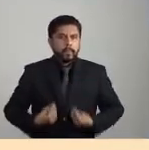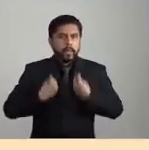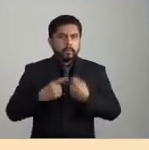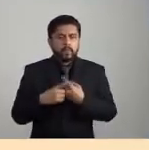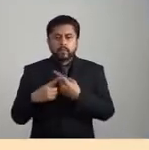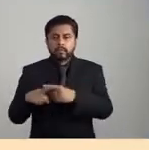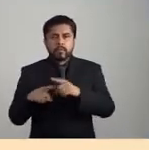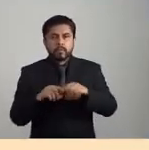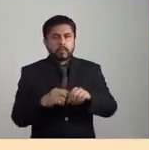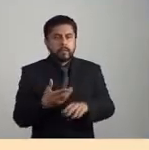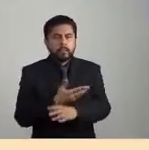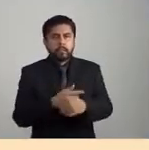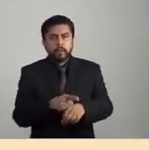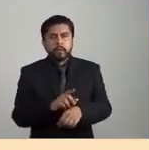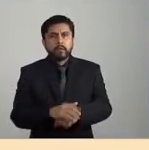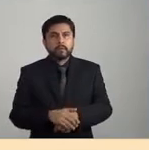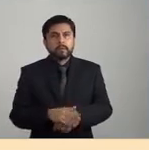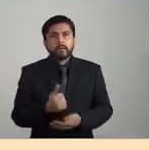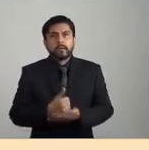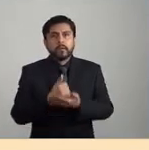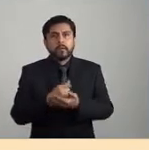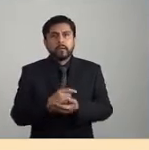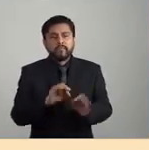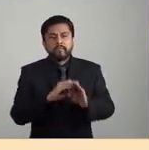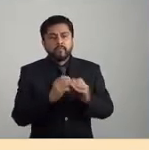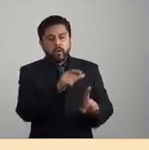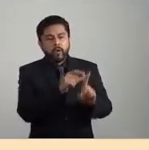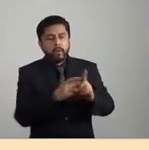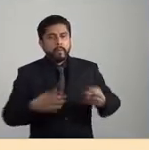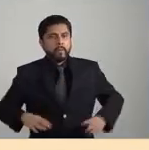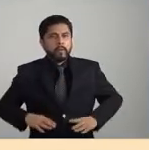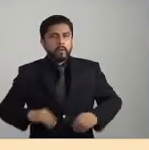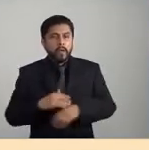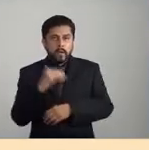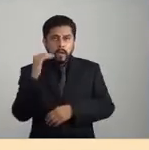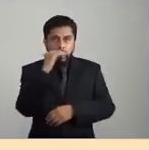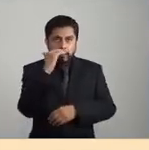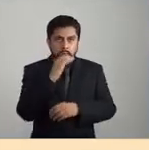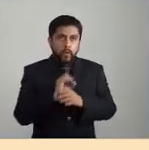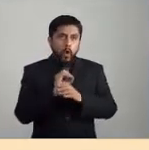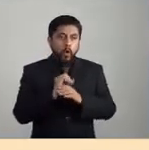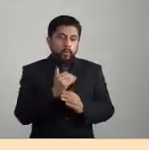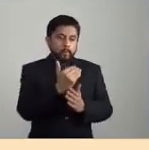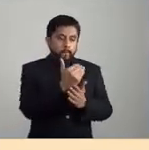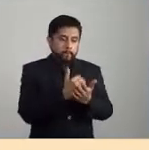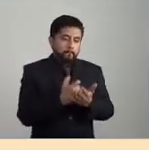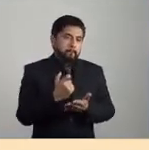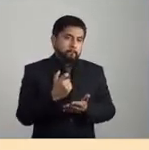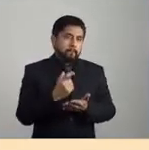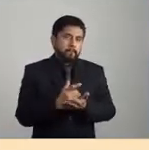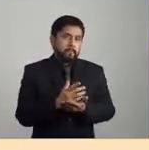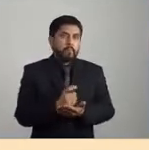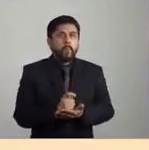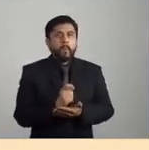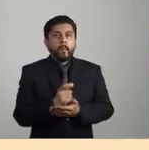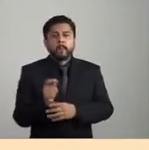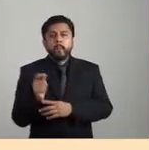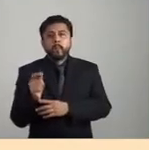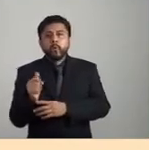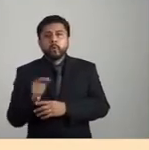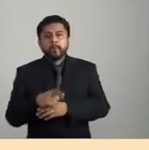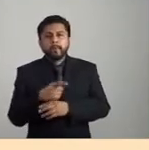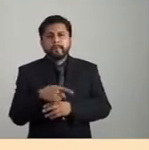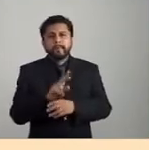servicios de carácter, si queréis, gratuitos o semi-gratuitos. Es decir, que nos encontramos que se produce una lógica de valor negativo. Esto quiere decir